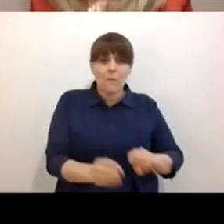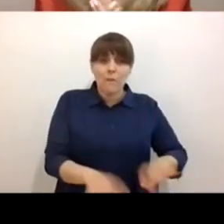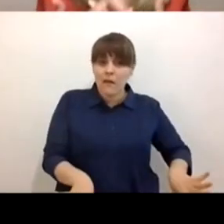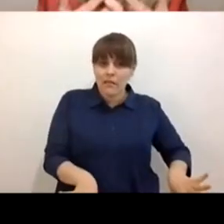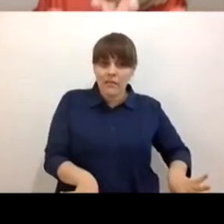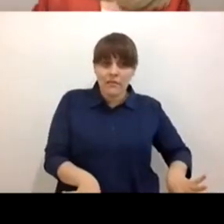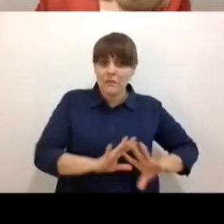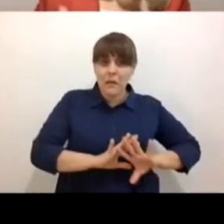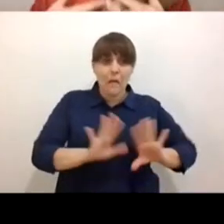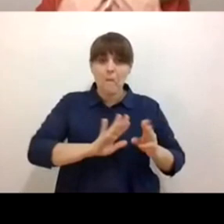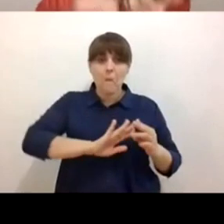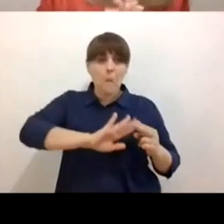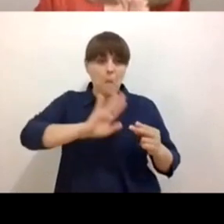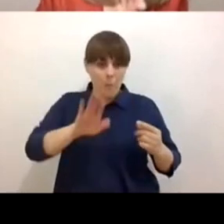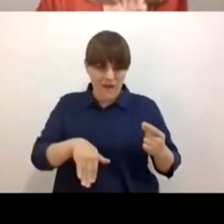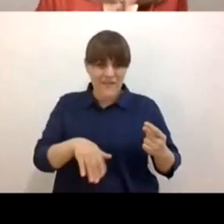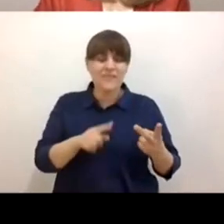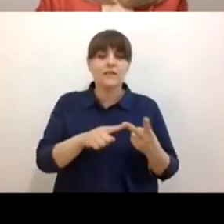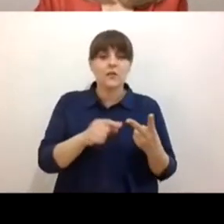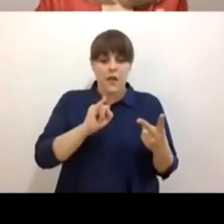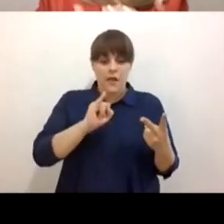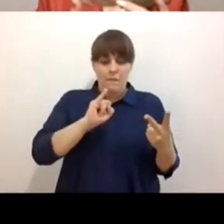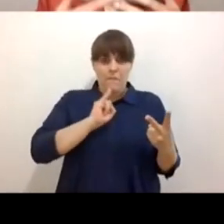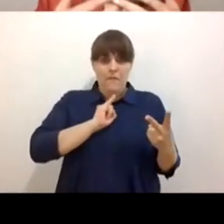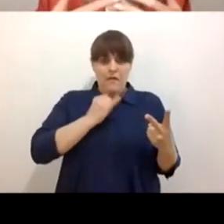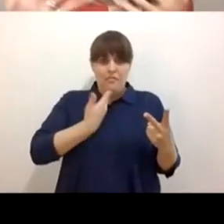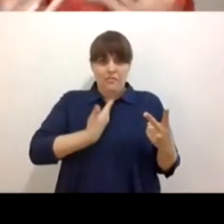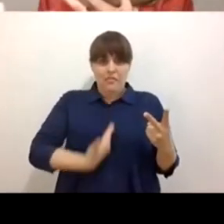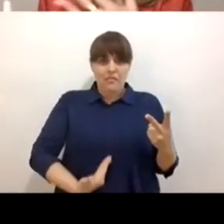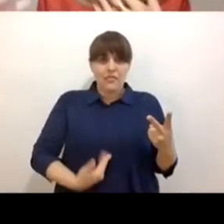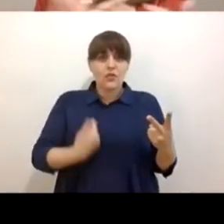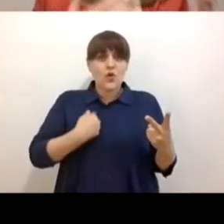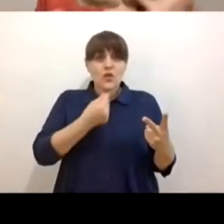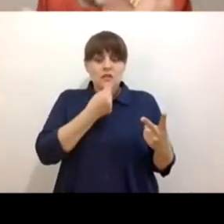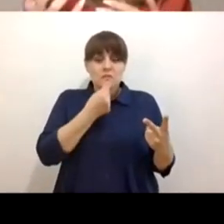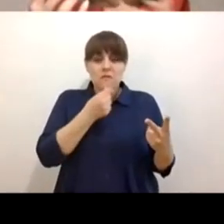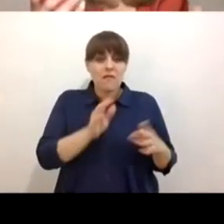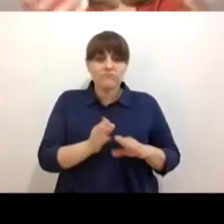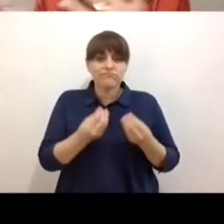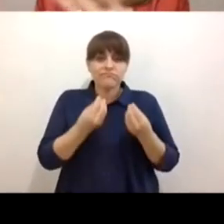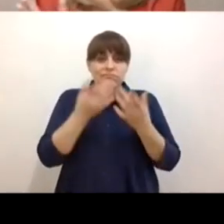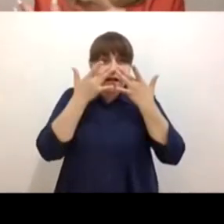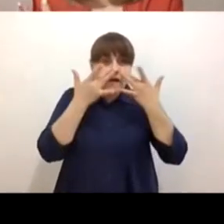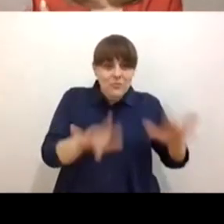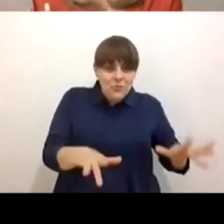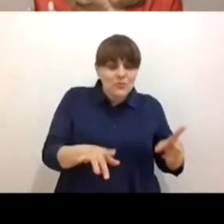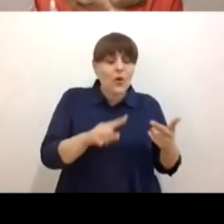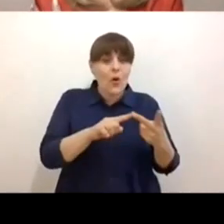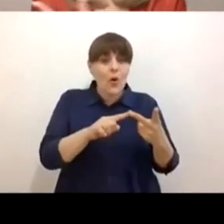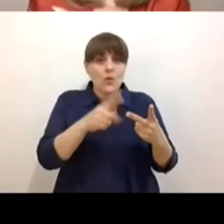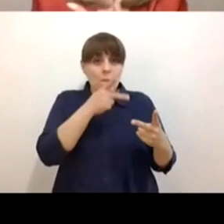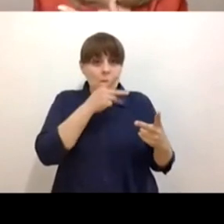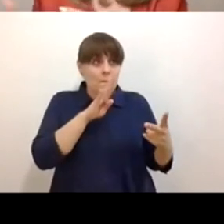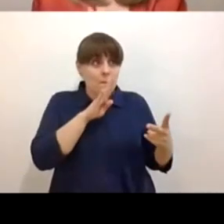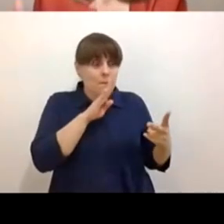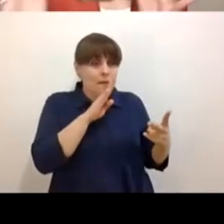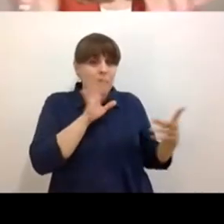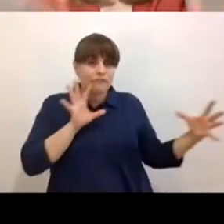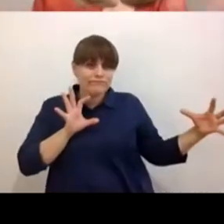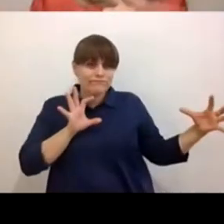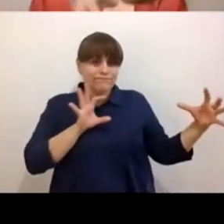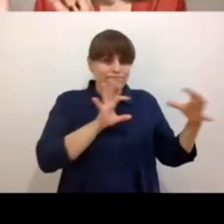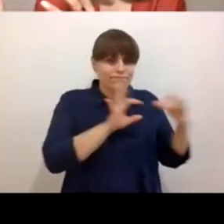Esta parte de su identidad infantil y también la relación de dependencia con sus papás. Entonces,